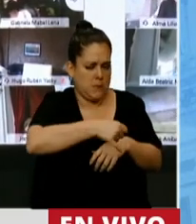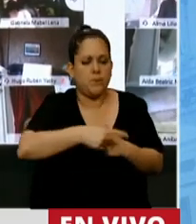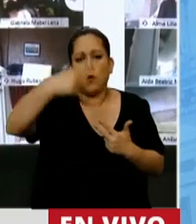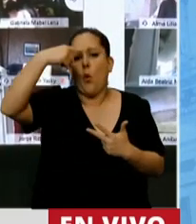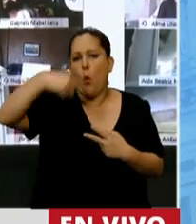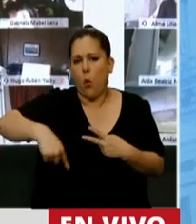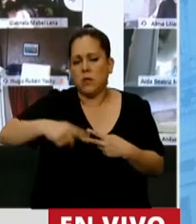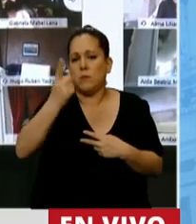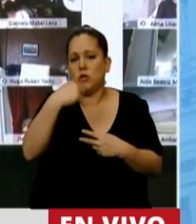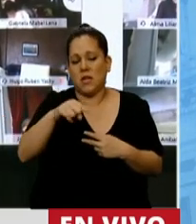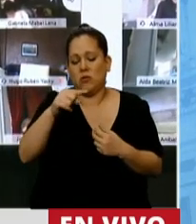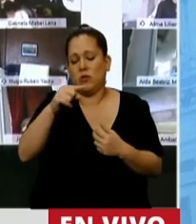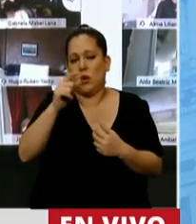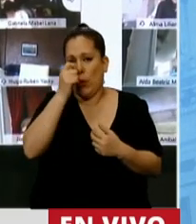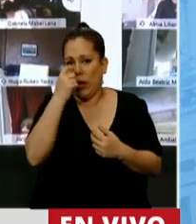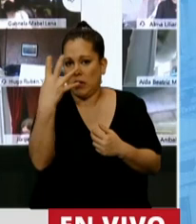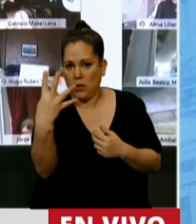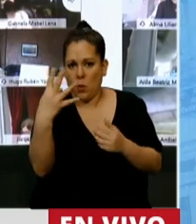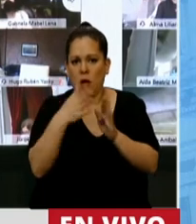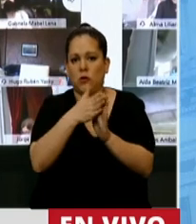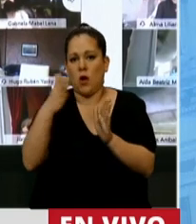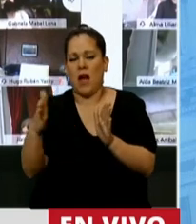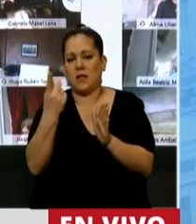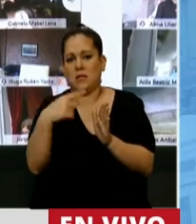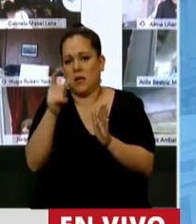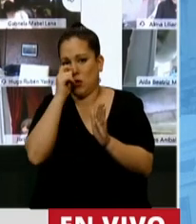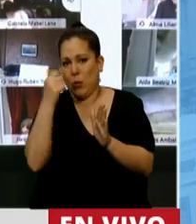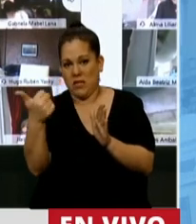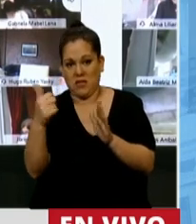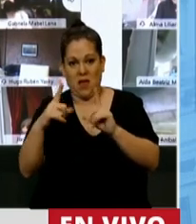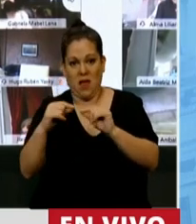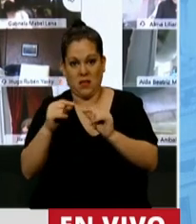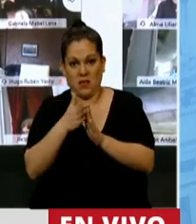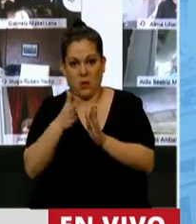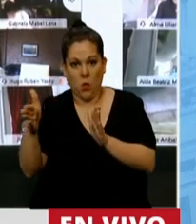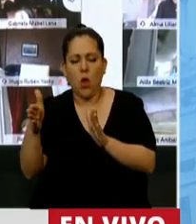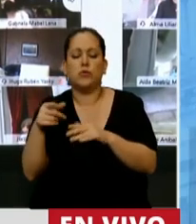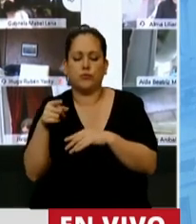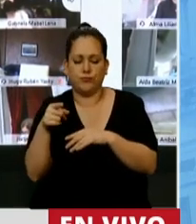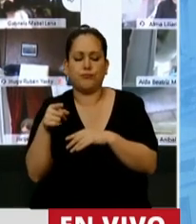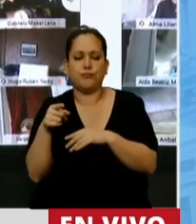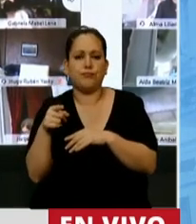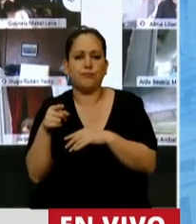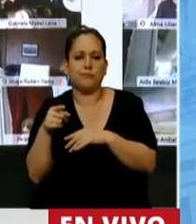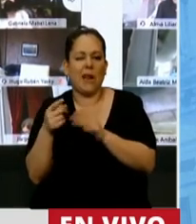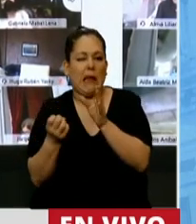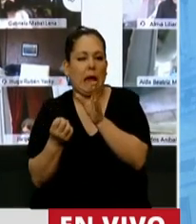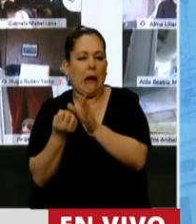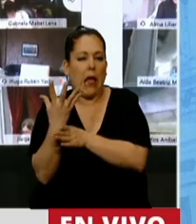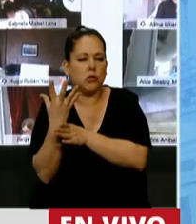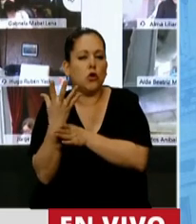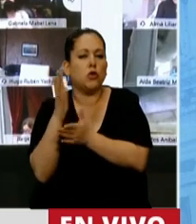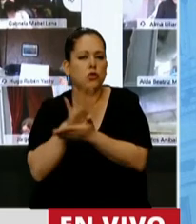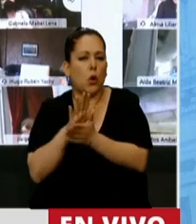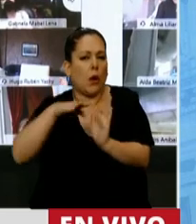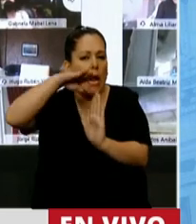los artículos 124 a 126, de que crean un